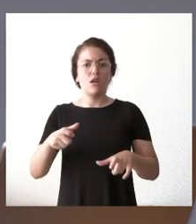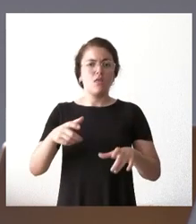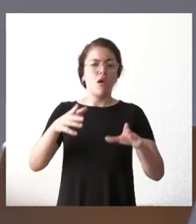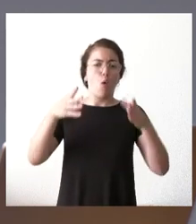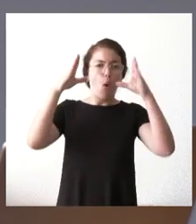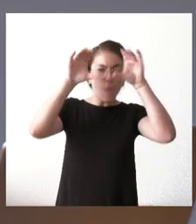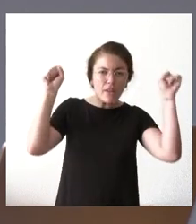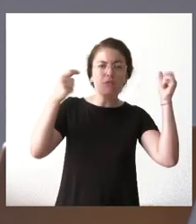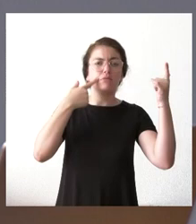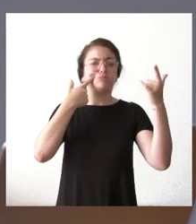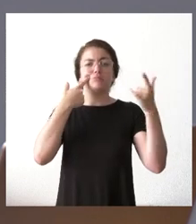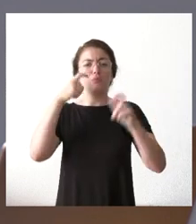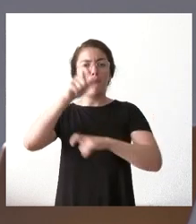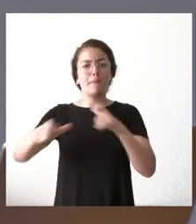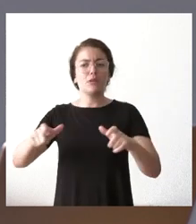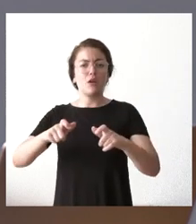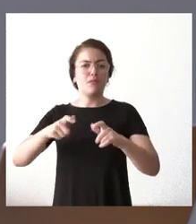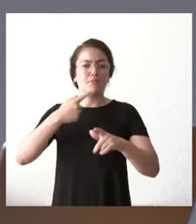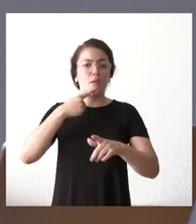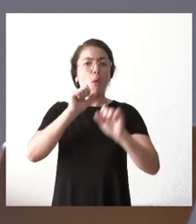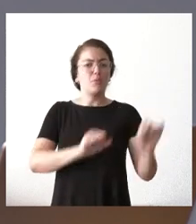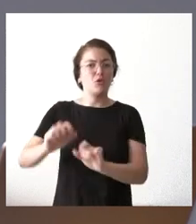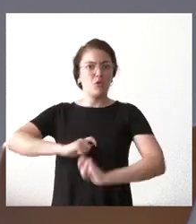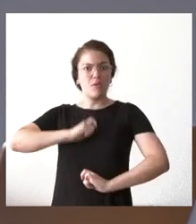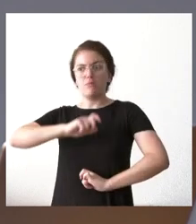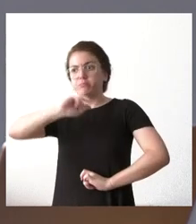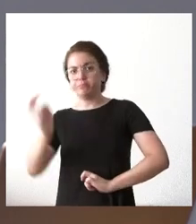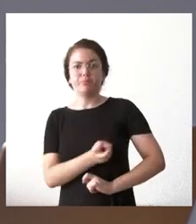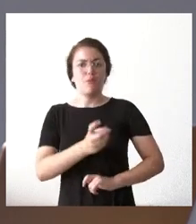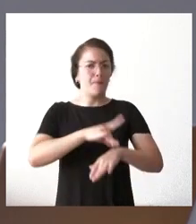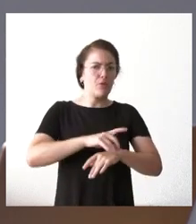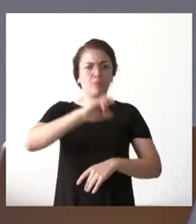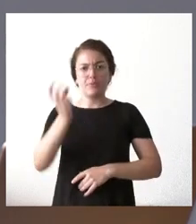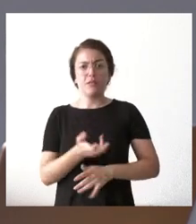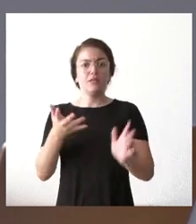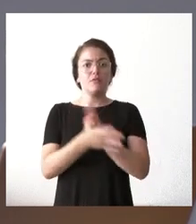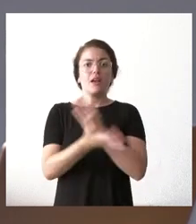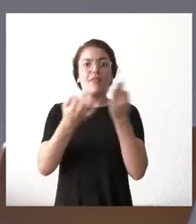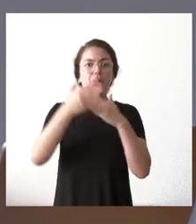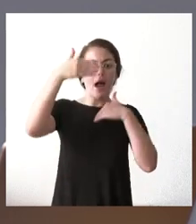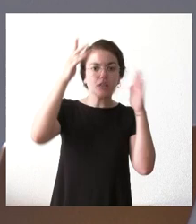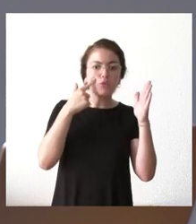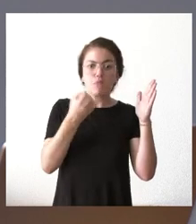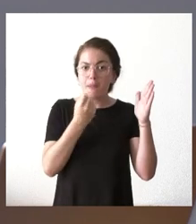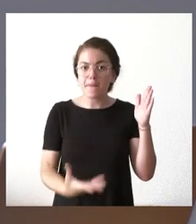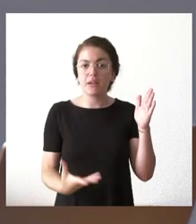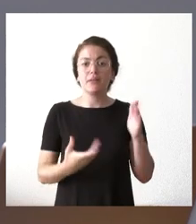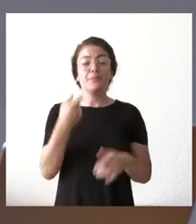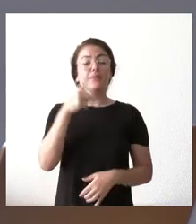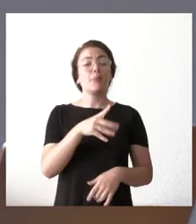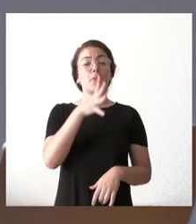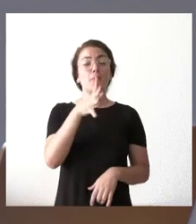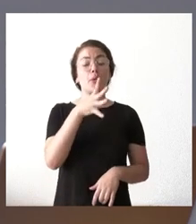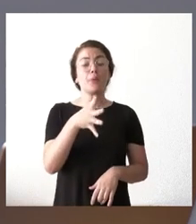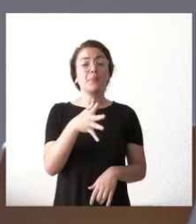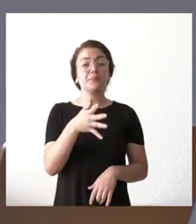campaña. Por lo tanto, nosotros tenemos que tener la absoluta seguridad de poder garantizar esas condiciones y, pues, hay otro elemento y es que hay que buscar también